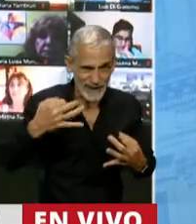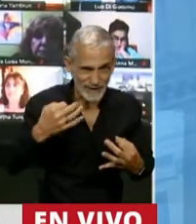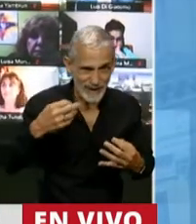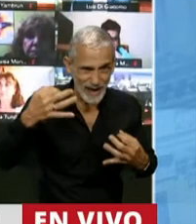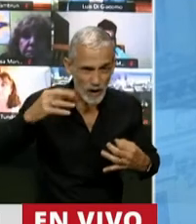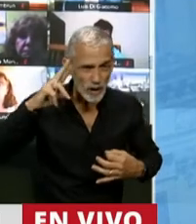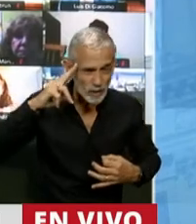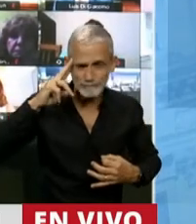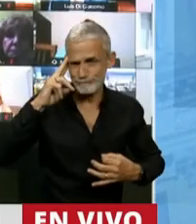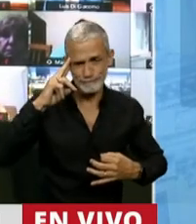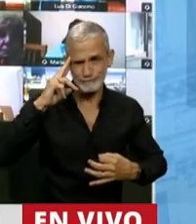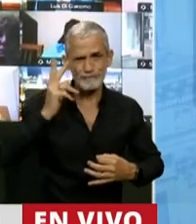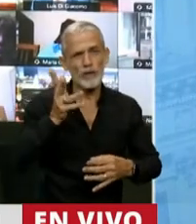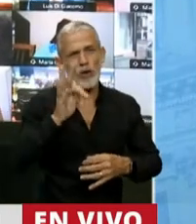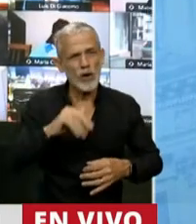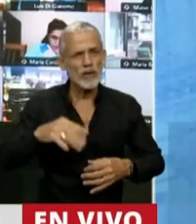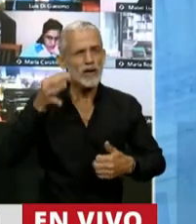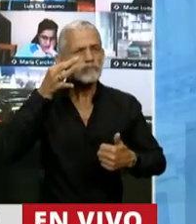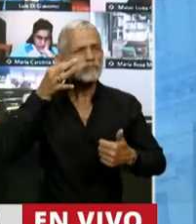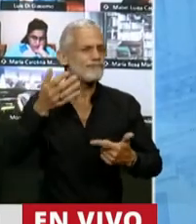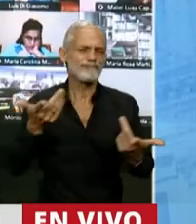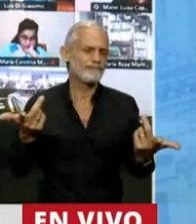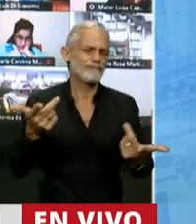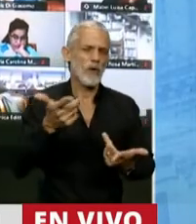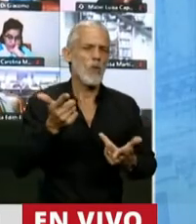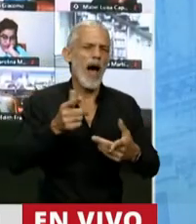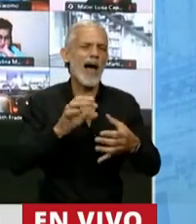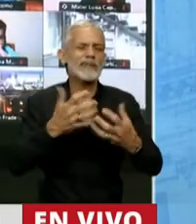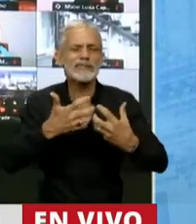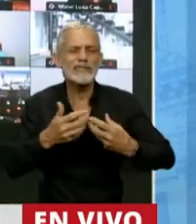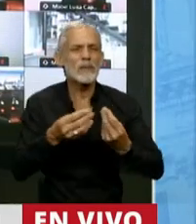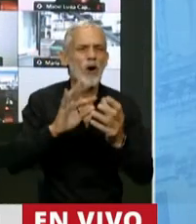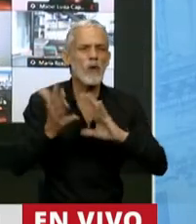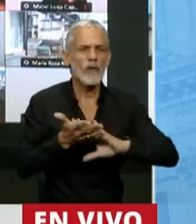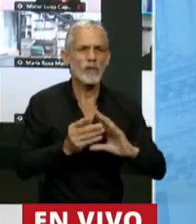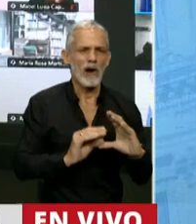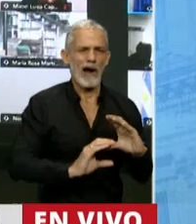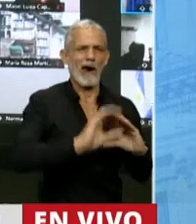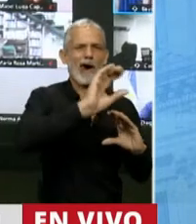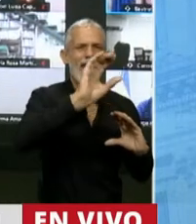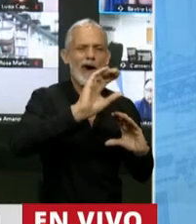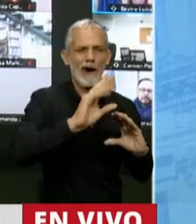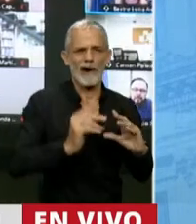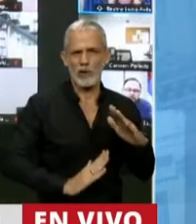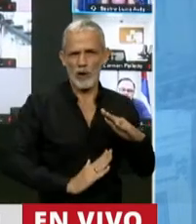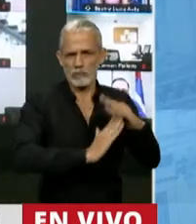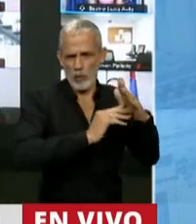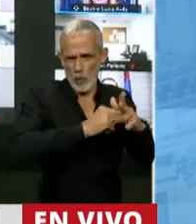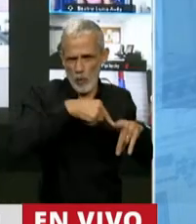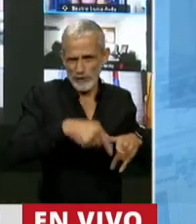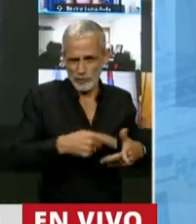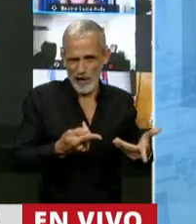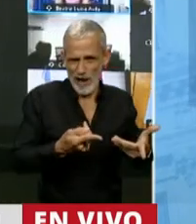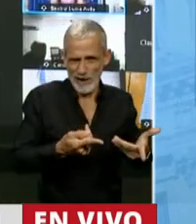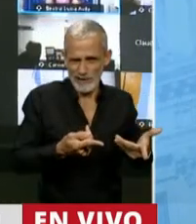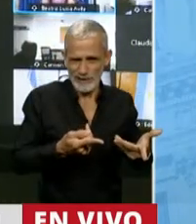lo que vivimos el día a día es que tenemos un sistema y un modelo centralista absolutamente